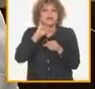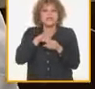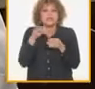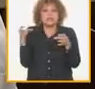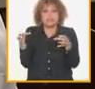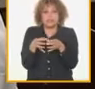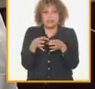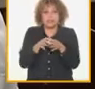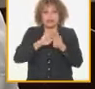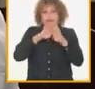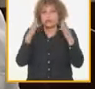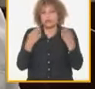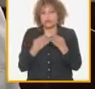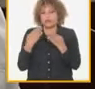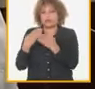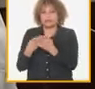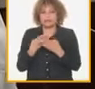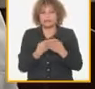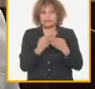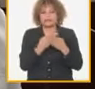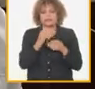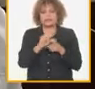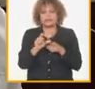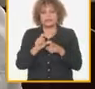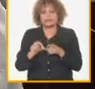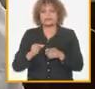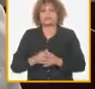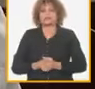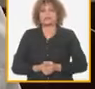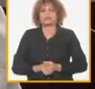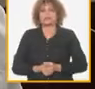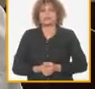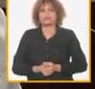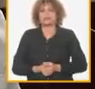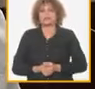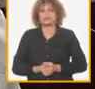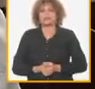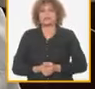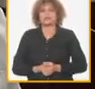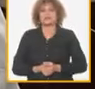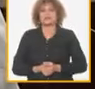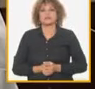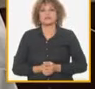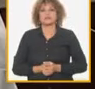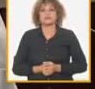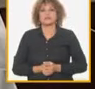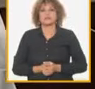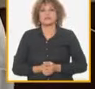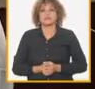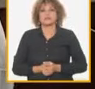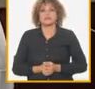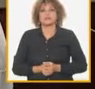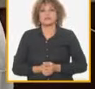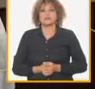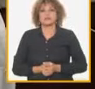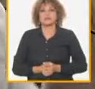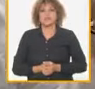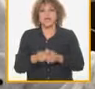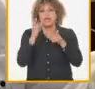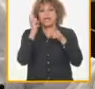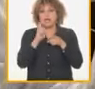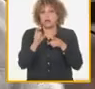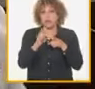en este sentido ahora la realidad es que en nuestras cooperativas y lo más importante que son sus productores